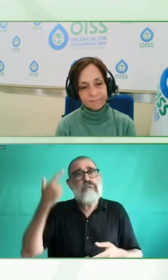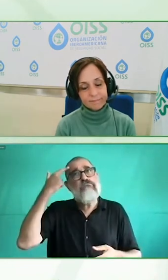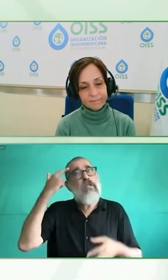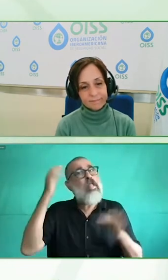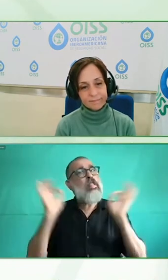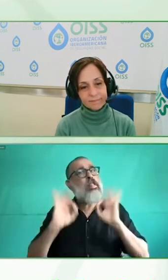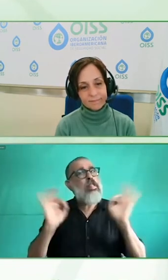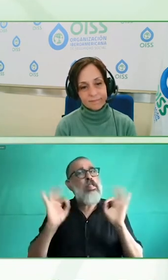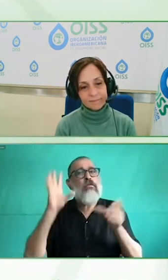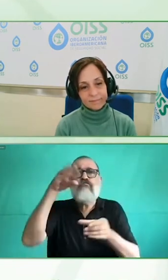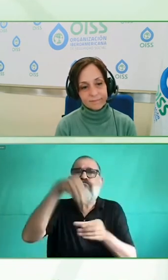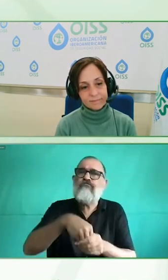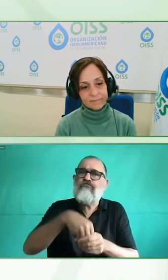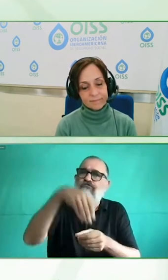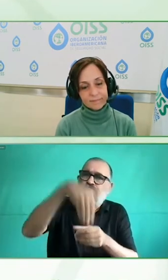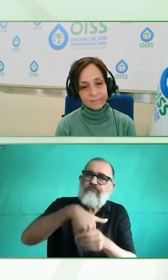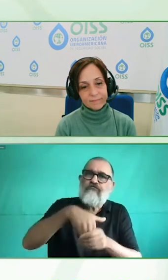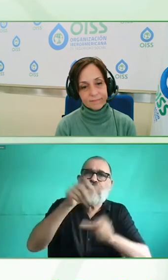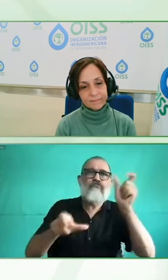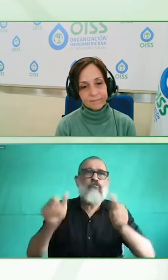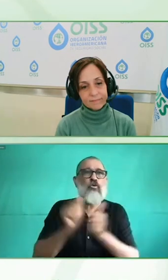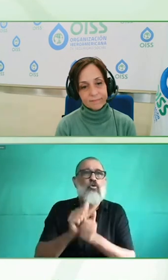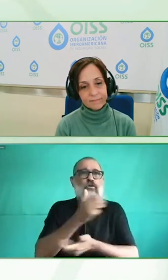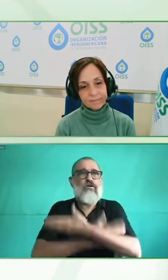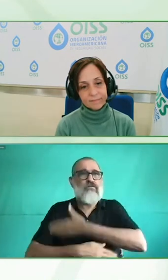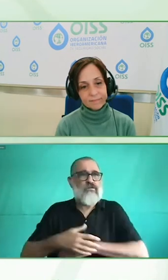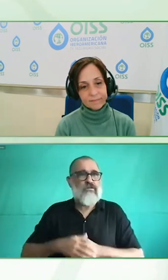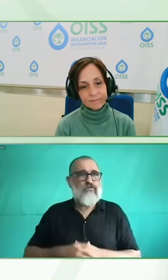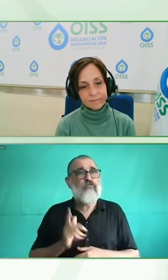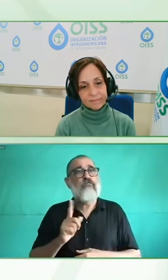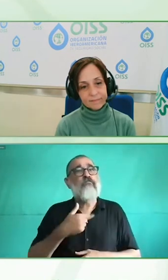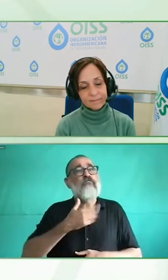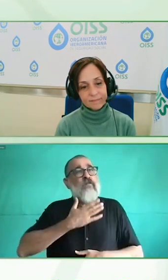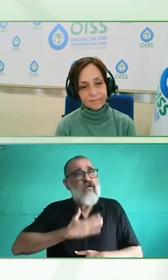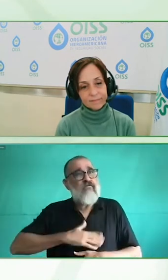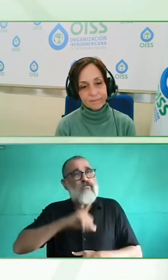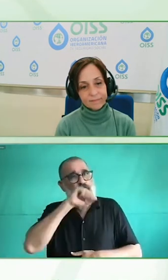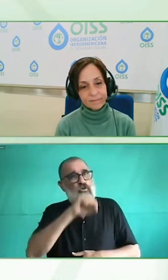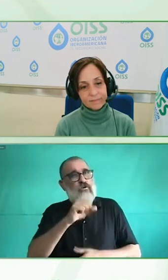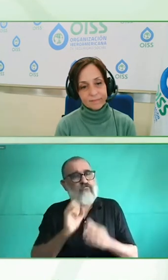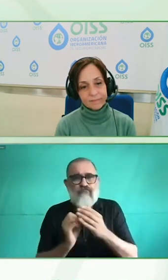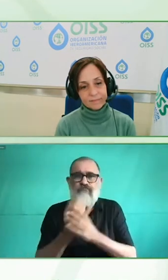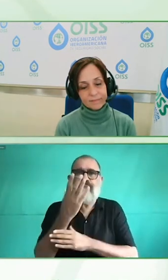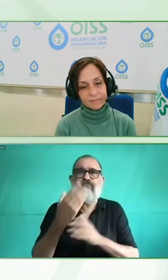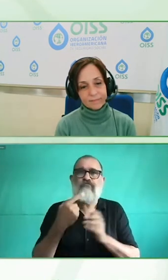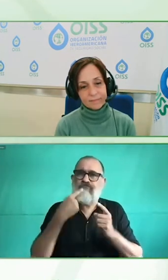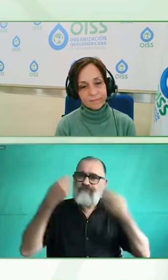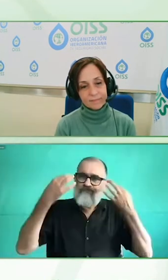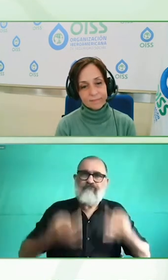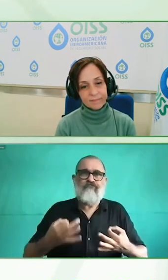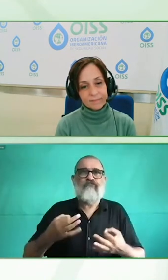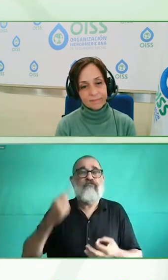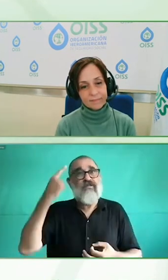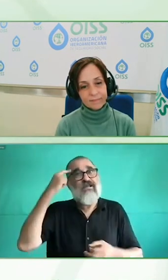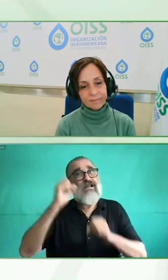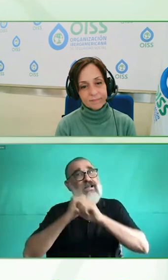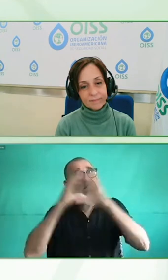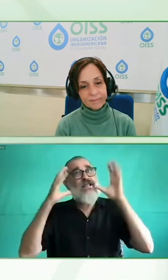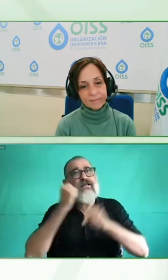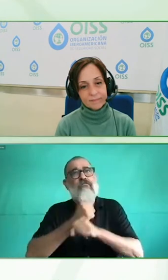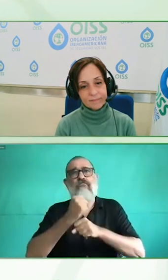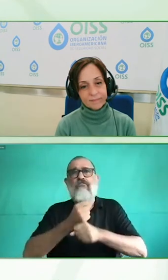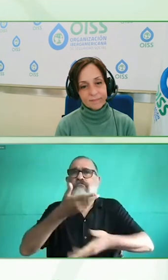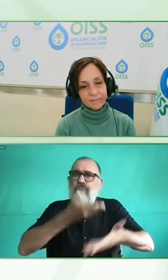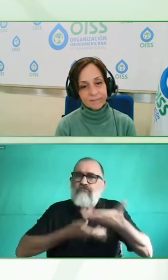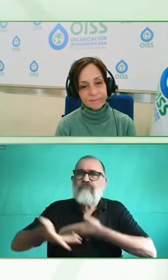discapacidad y pensar ya en el futuro de trabajo y los mercados laborales del